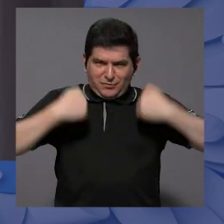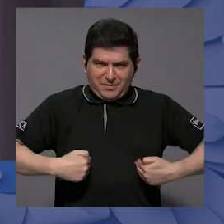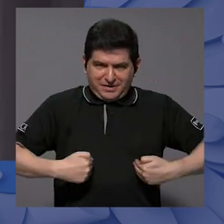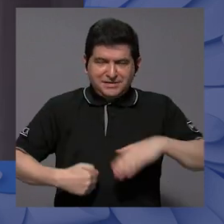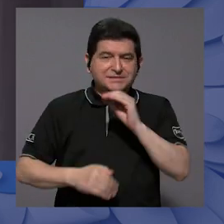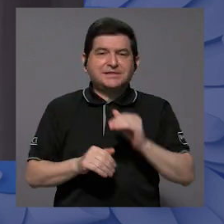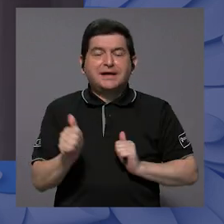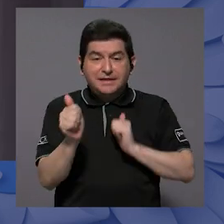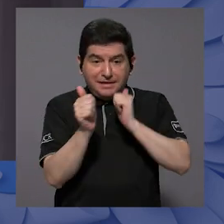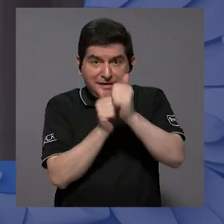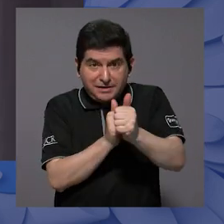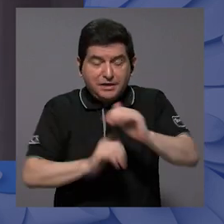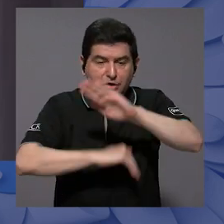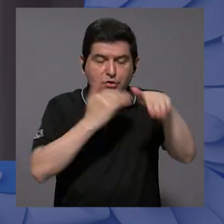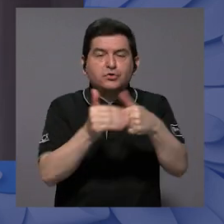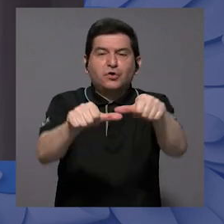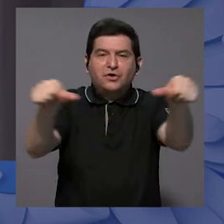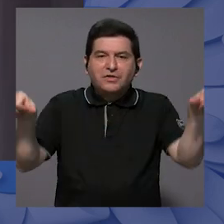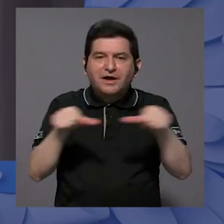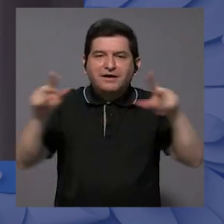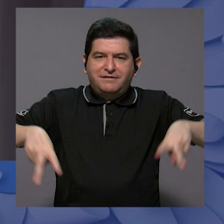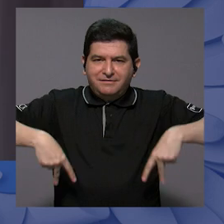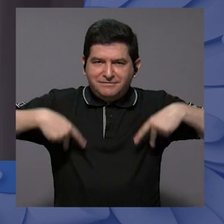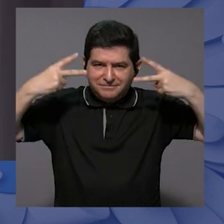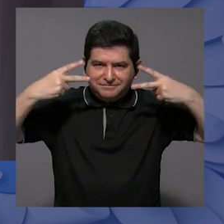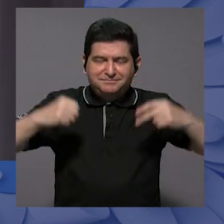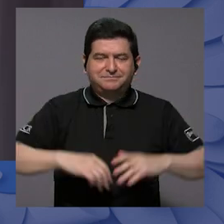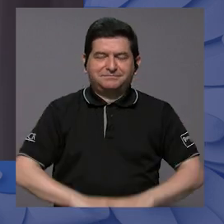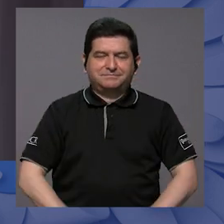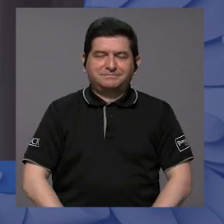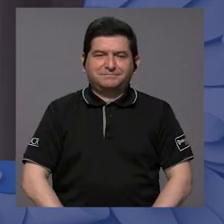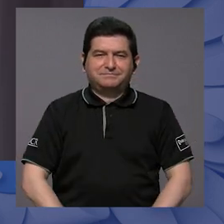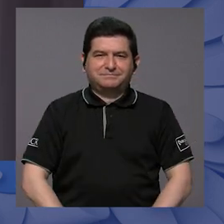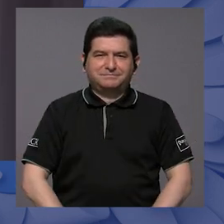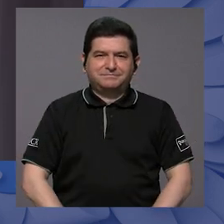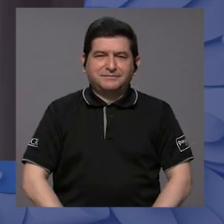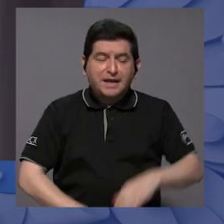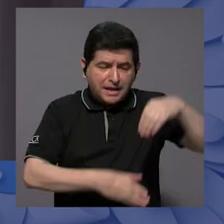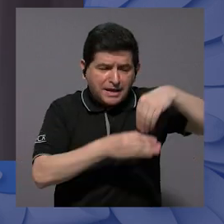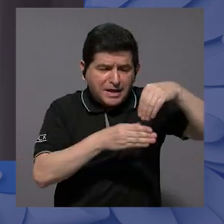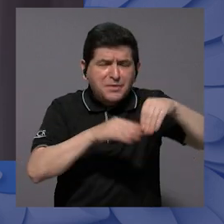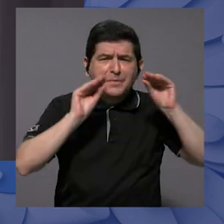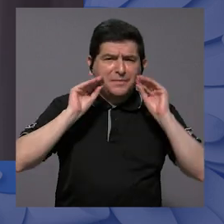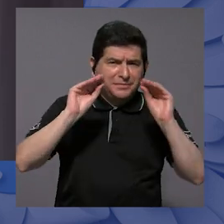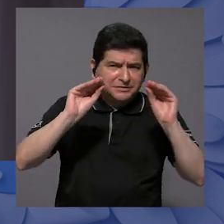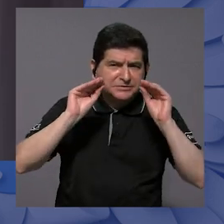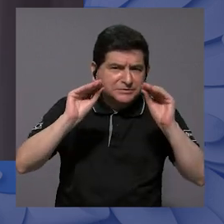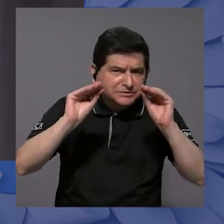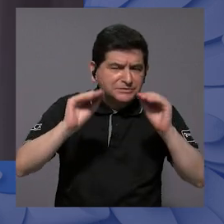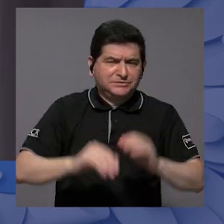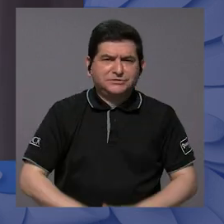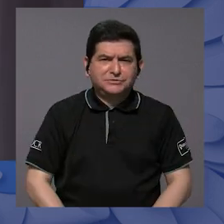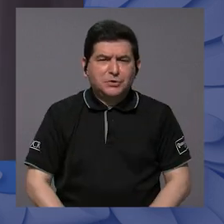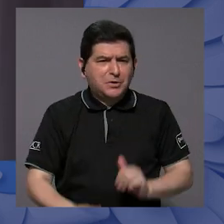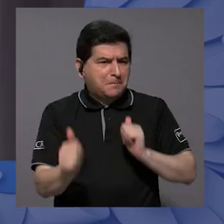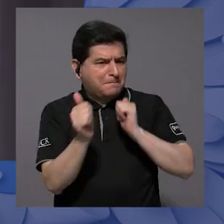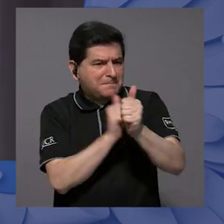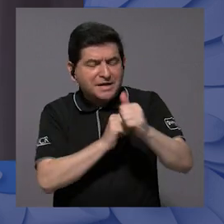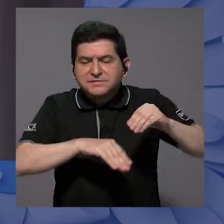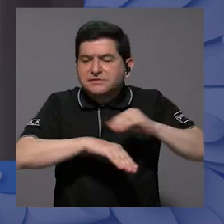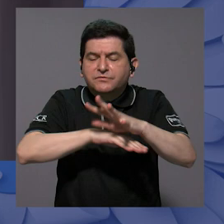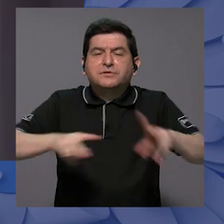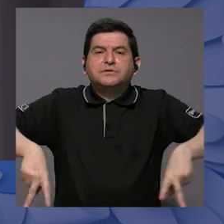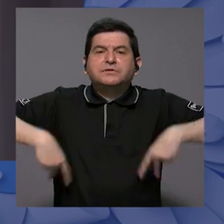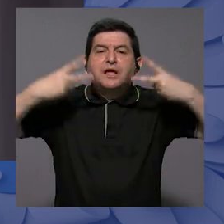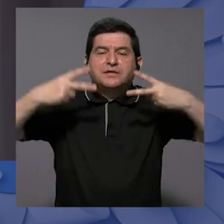humanista y trascendente para todos los ámbitos de la vida. La inversión en educación traspasa